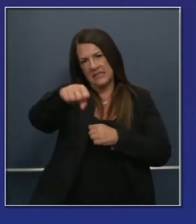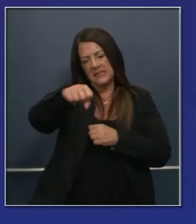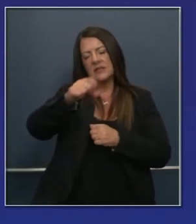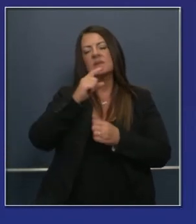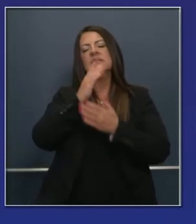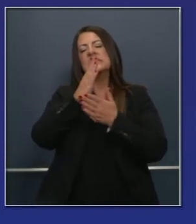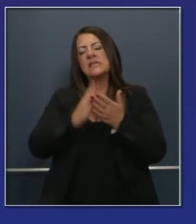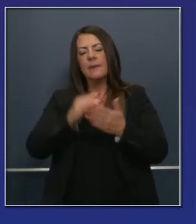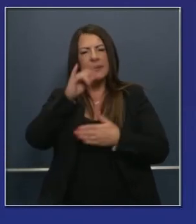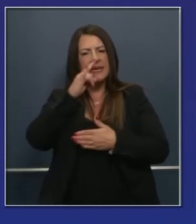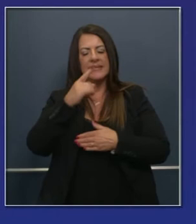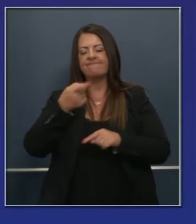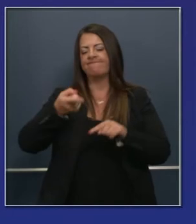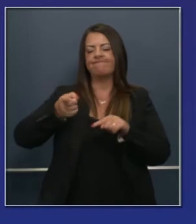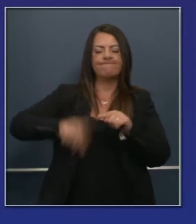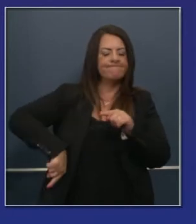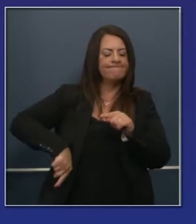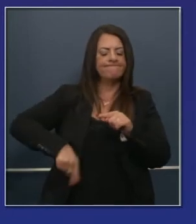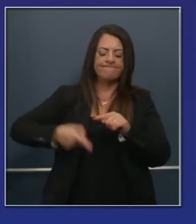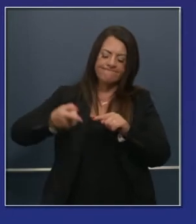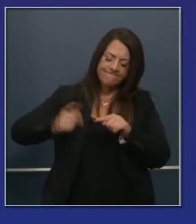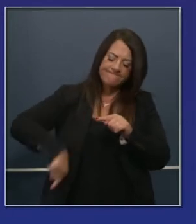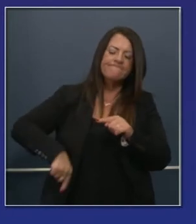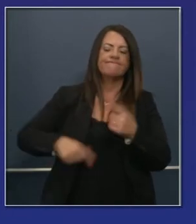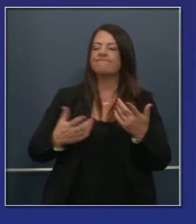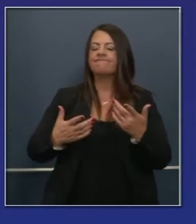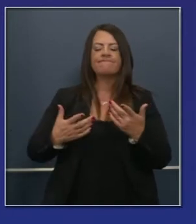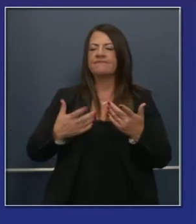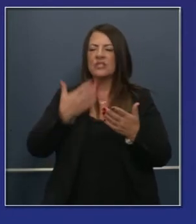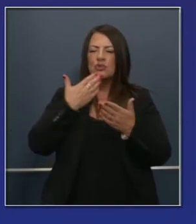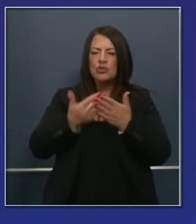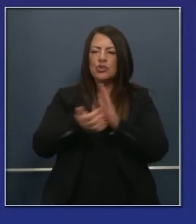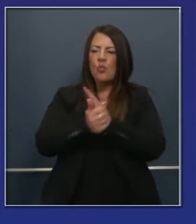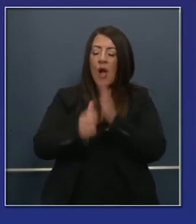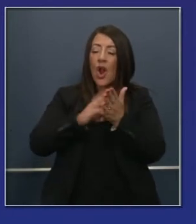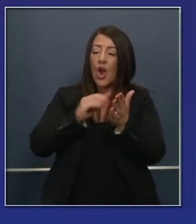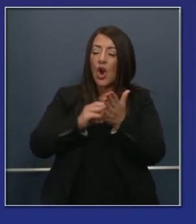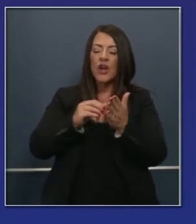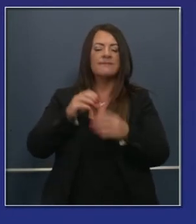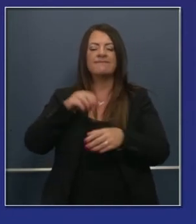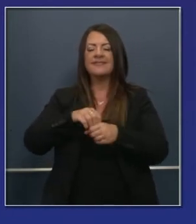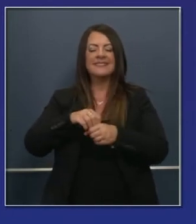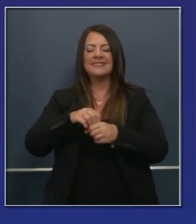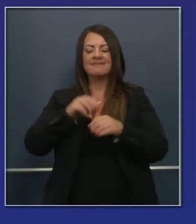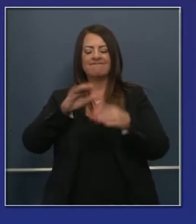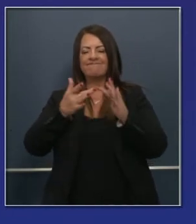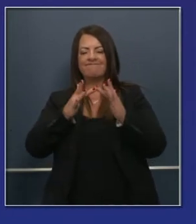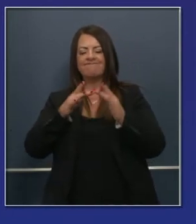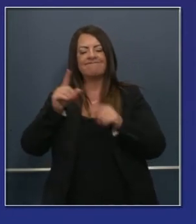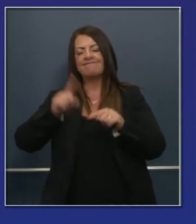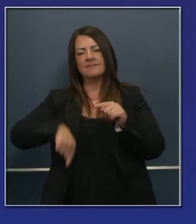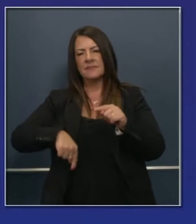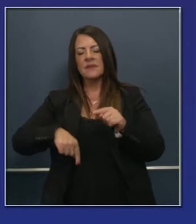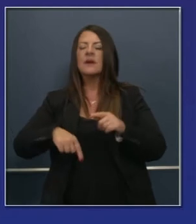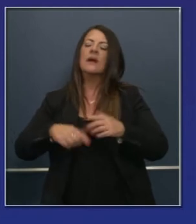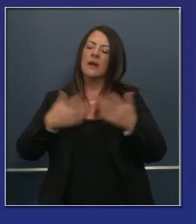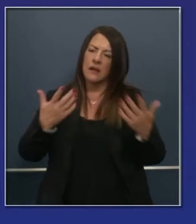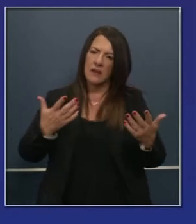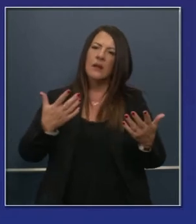reconocimiento de que algunos jóvenes nunca tendrán esa calidad de educación que todos deseamos